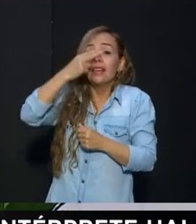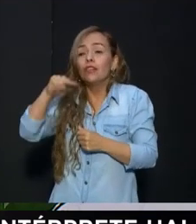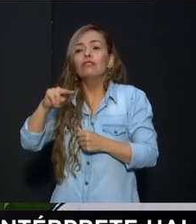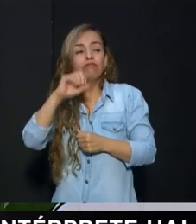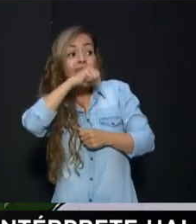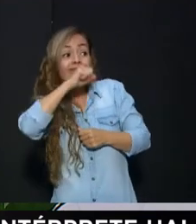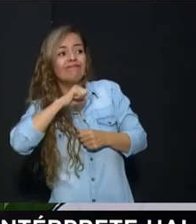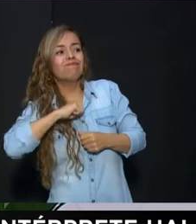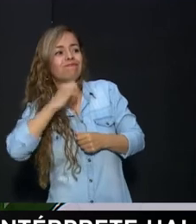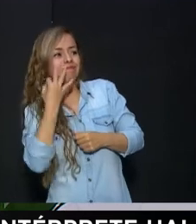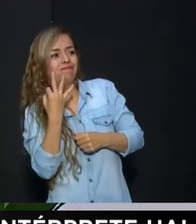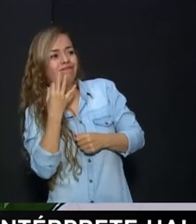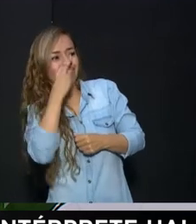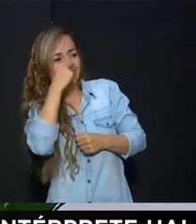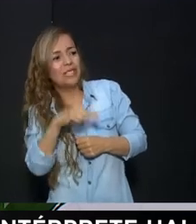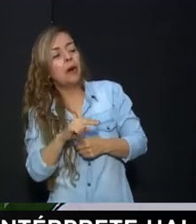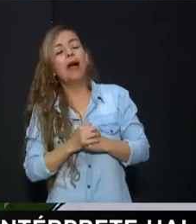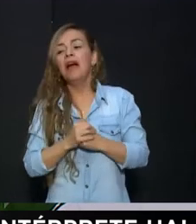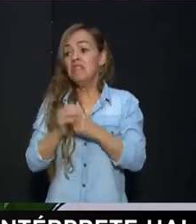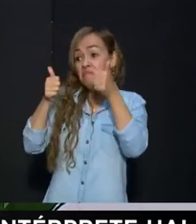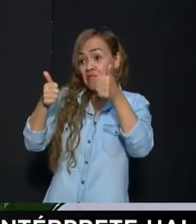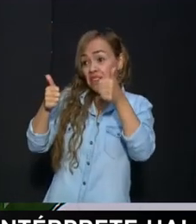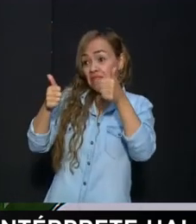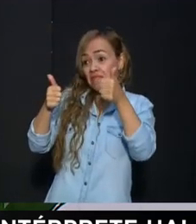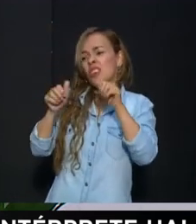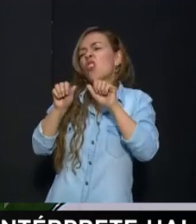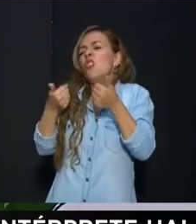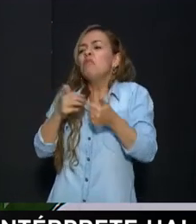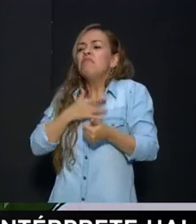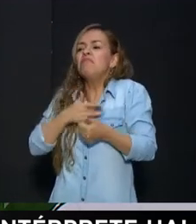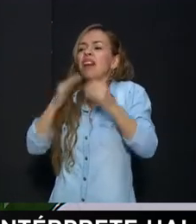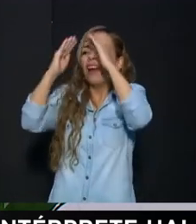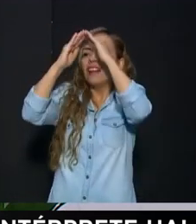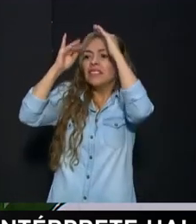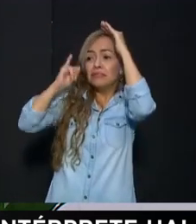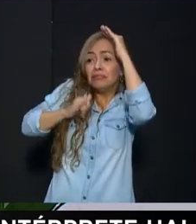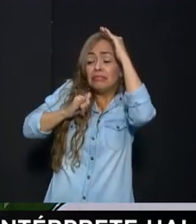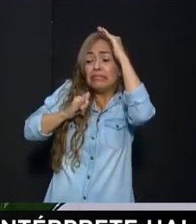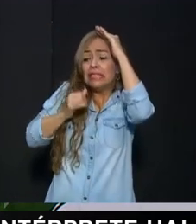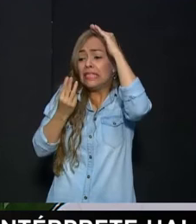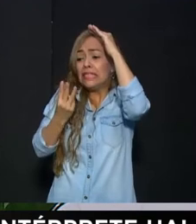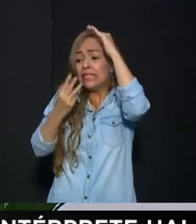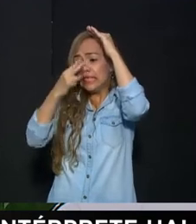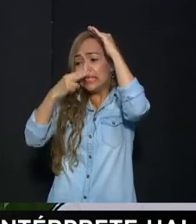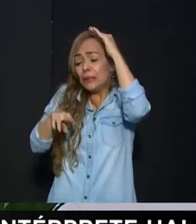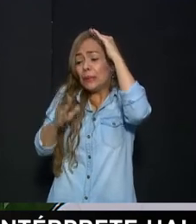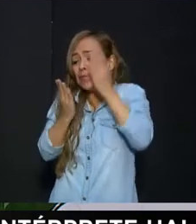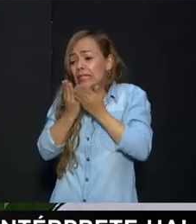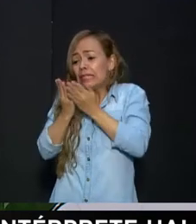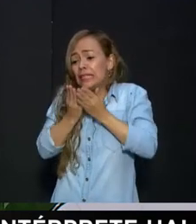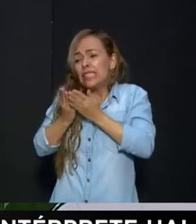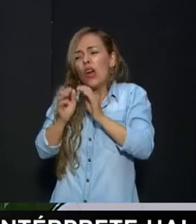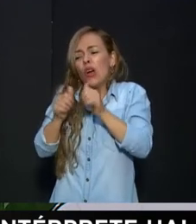tengo tres Ah, súper bien ¿Y cómo le ha ido la cuarentena? Compartiendo con sus tres hijos En la casa Y con todas las responsabilidades